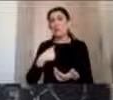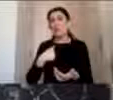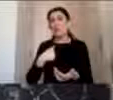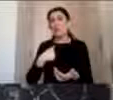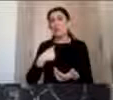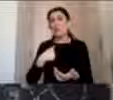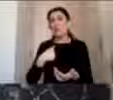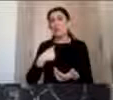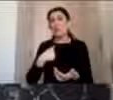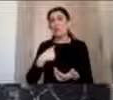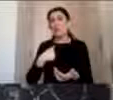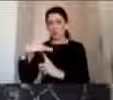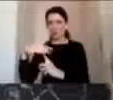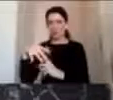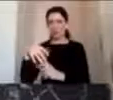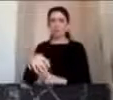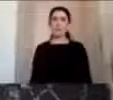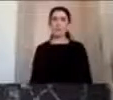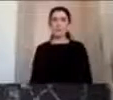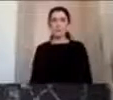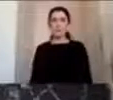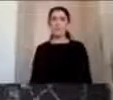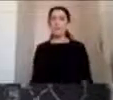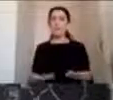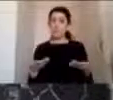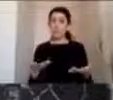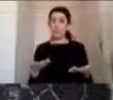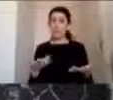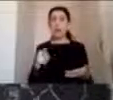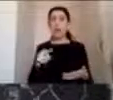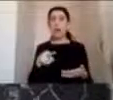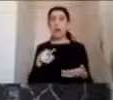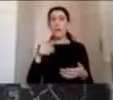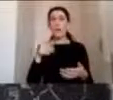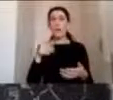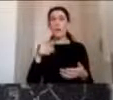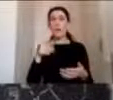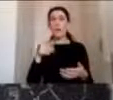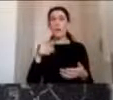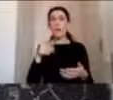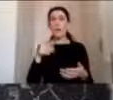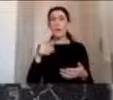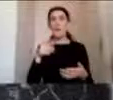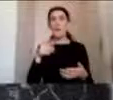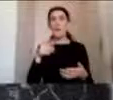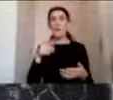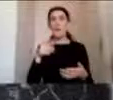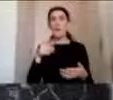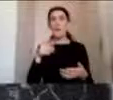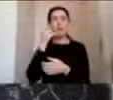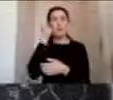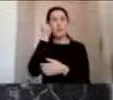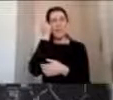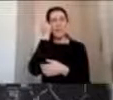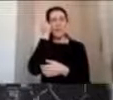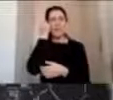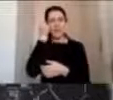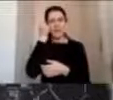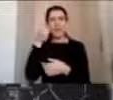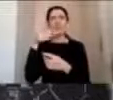como situación de riesgo. Por lo tanto, aquí hay procesos cognitivos y procesos de comprensión de los fenómenos de peligro.